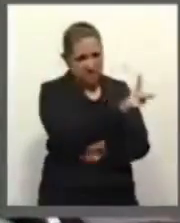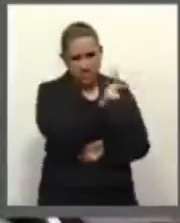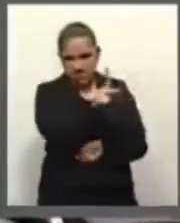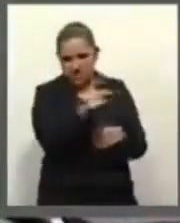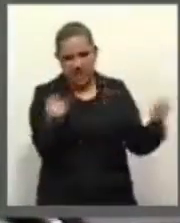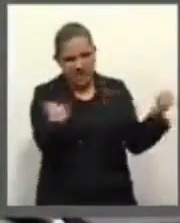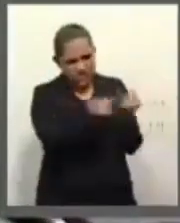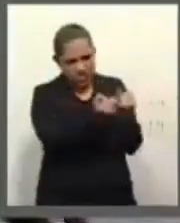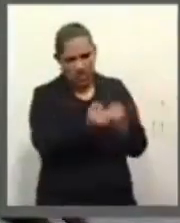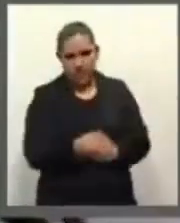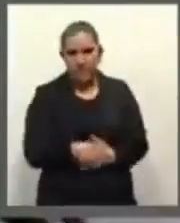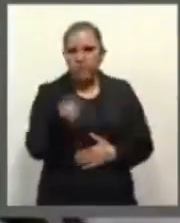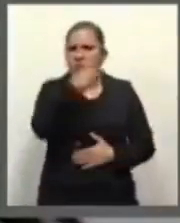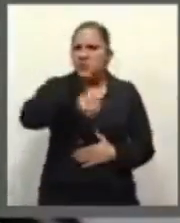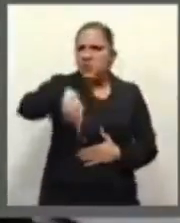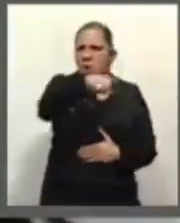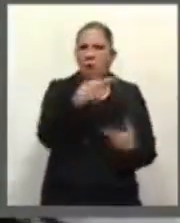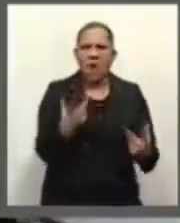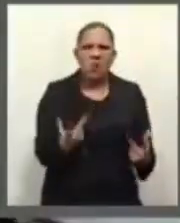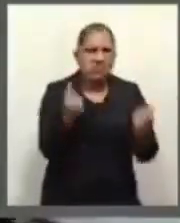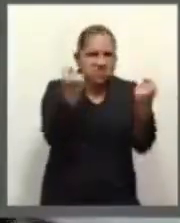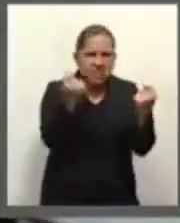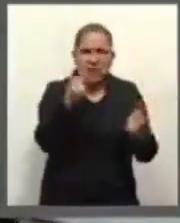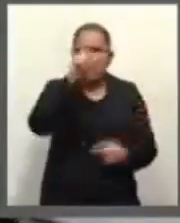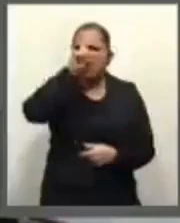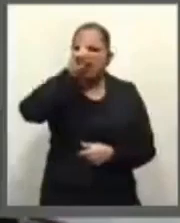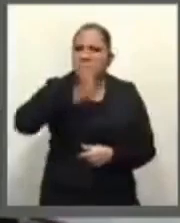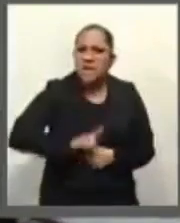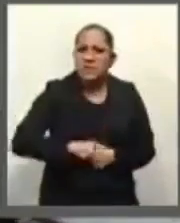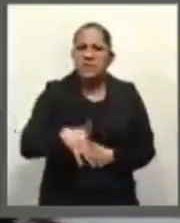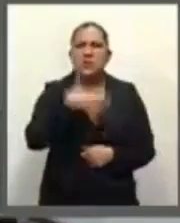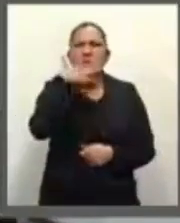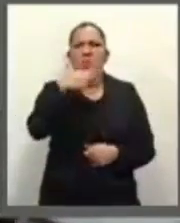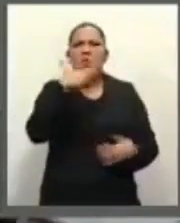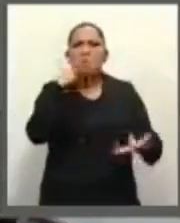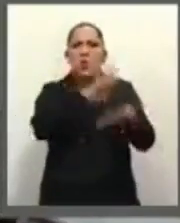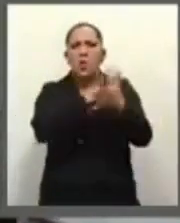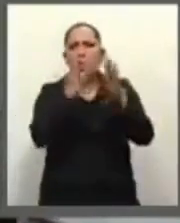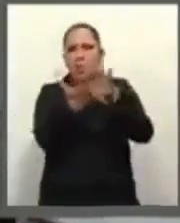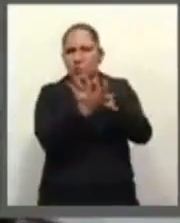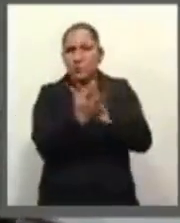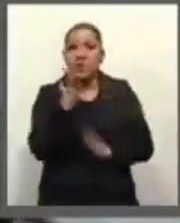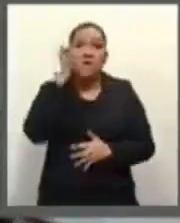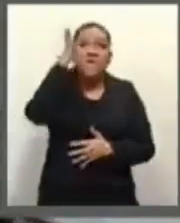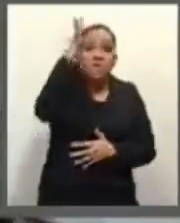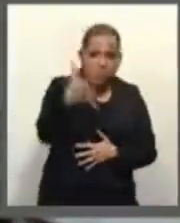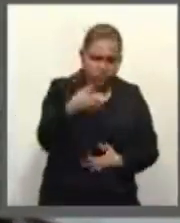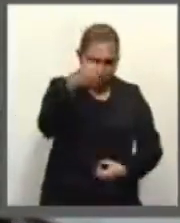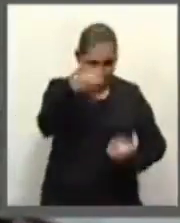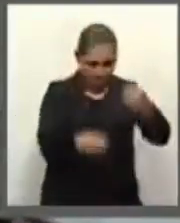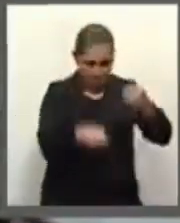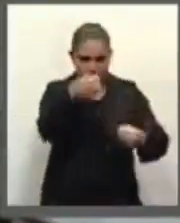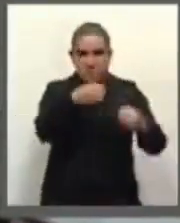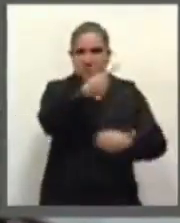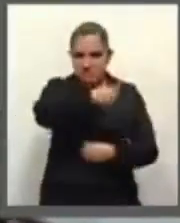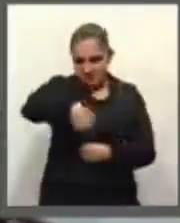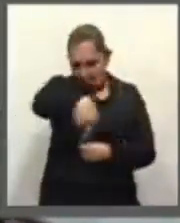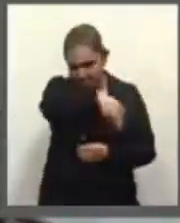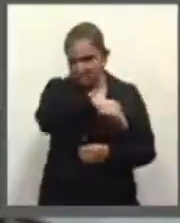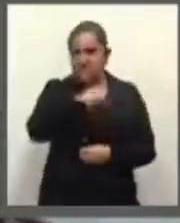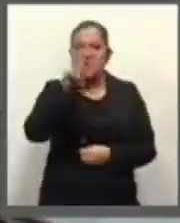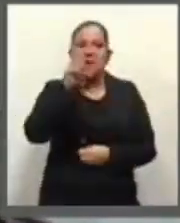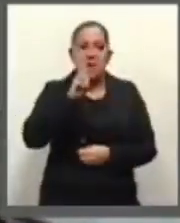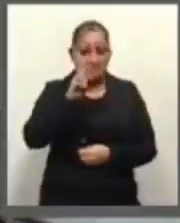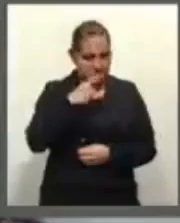pueblo les dice cínicos, mentirosos, corruptos. Compañera diputada, su tiempo se ha agotado. Se